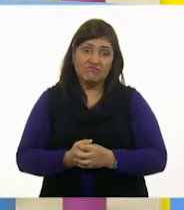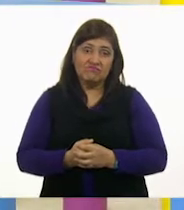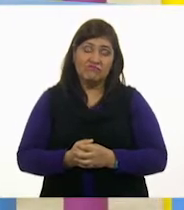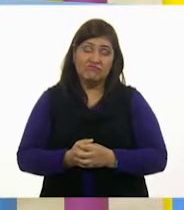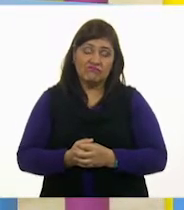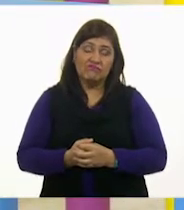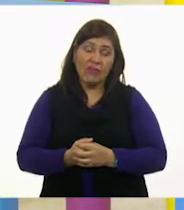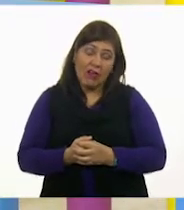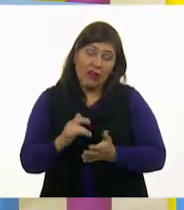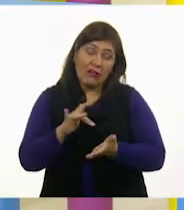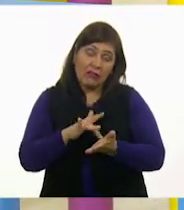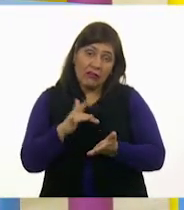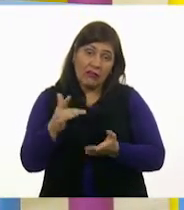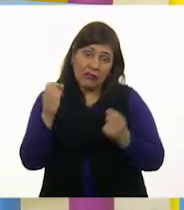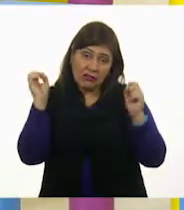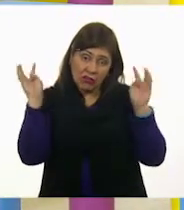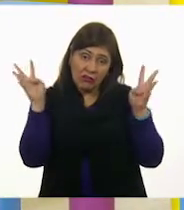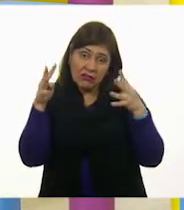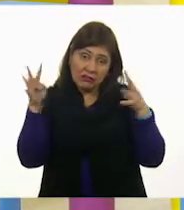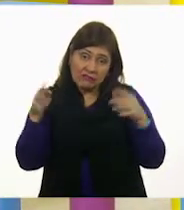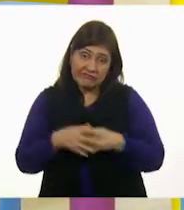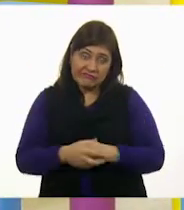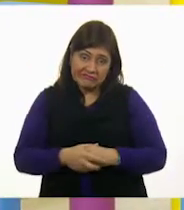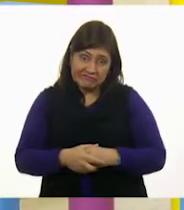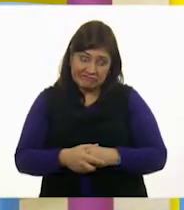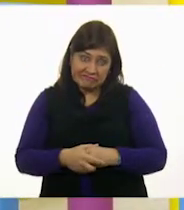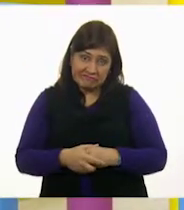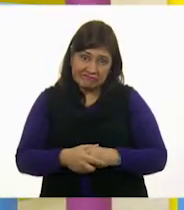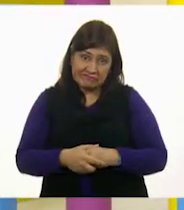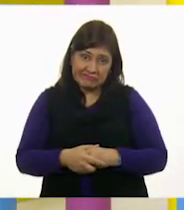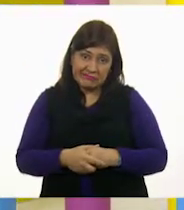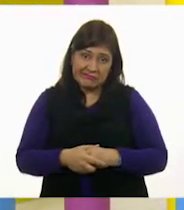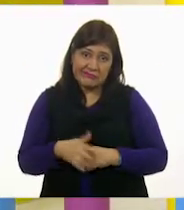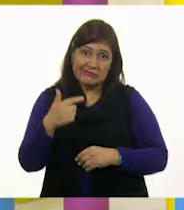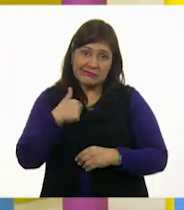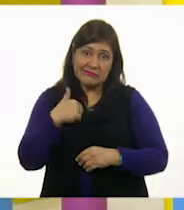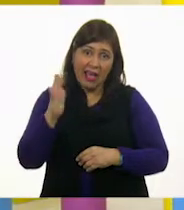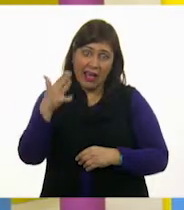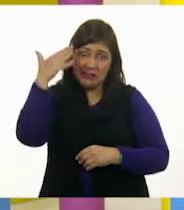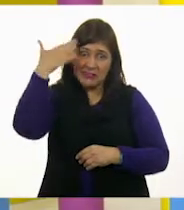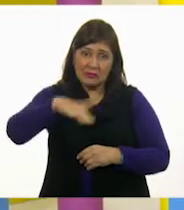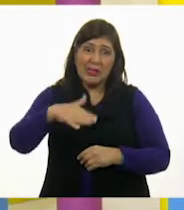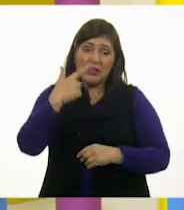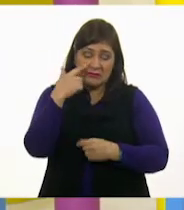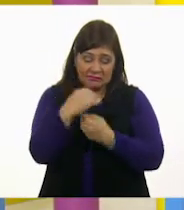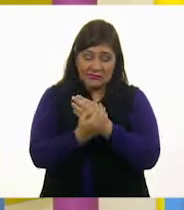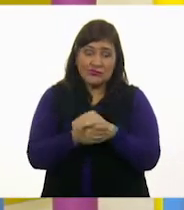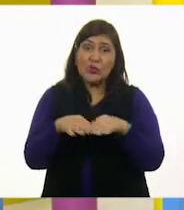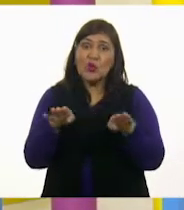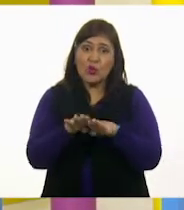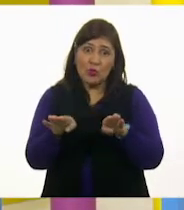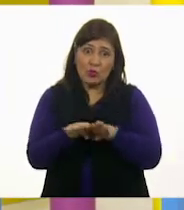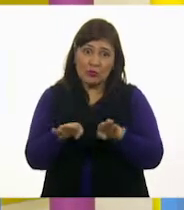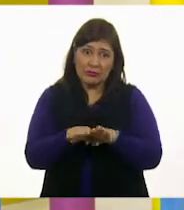Gracias, Ajo Listo. Bueno, ahora ya sabemos cómo lavarnos las manos.